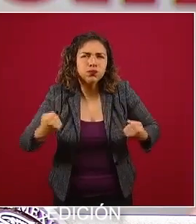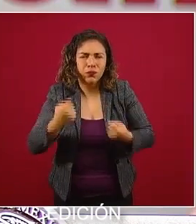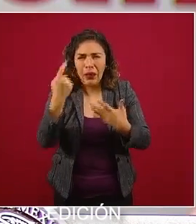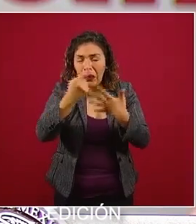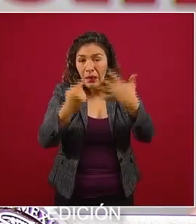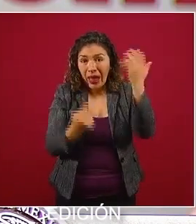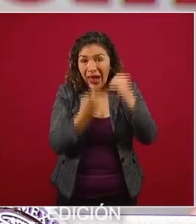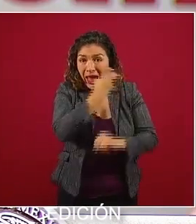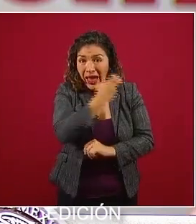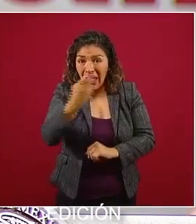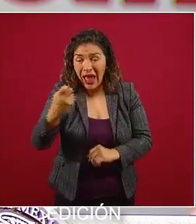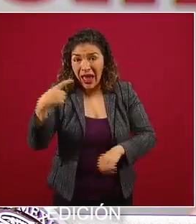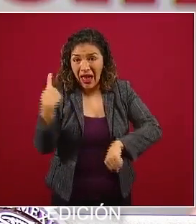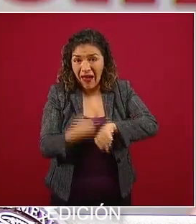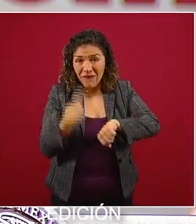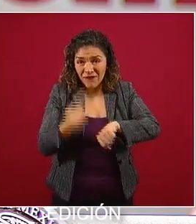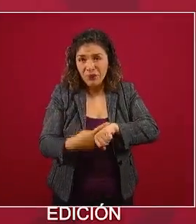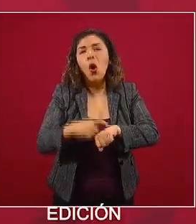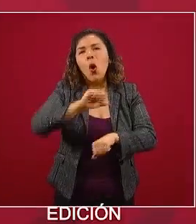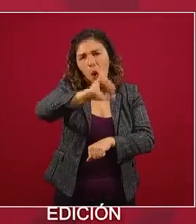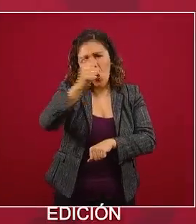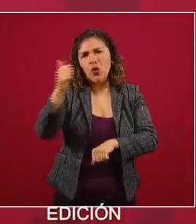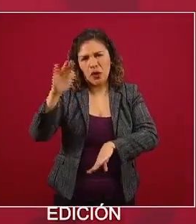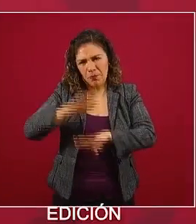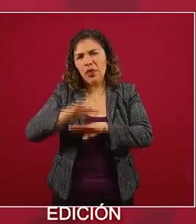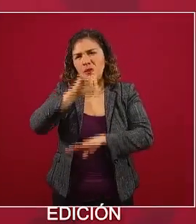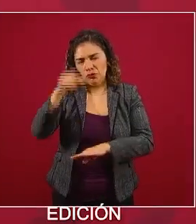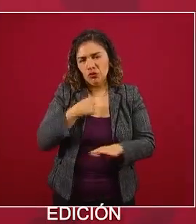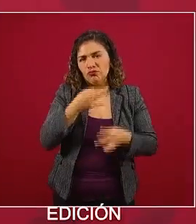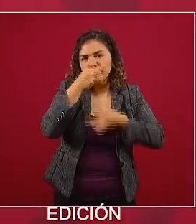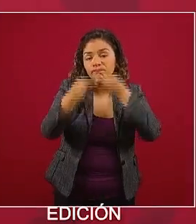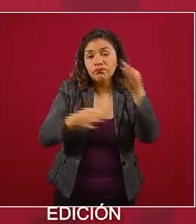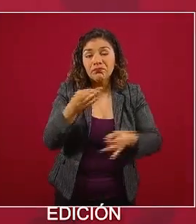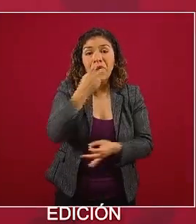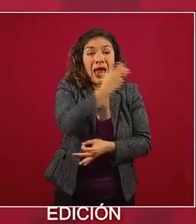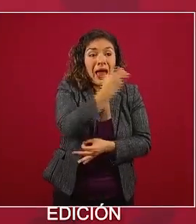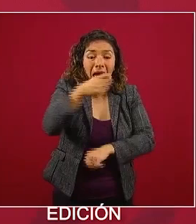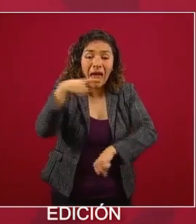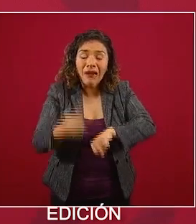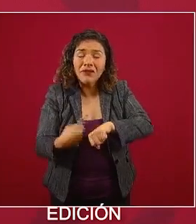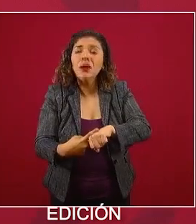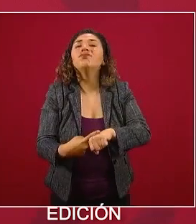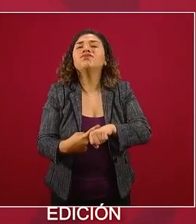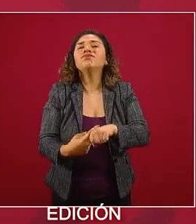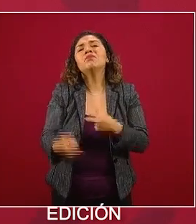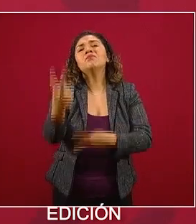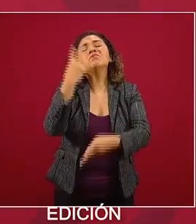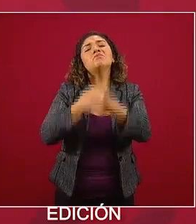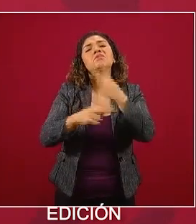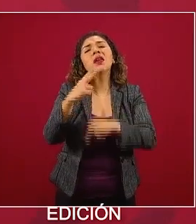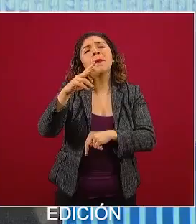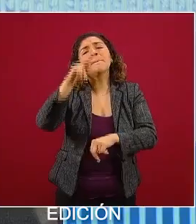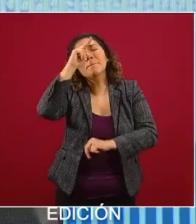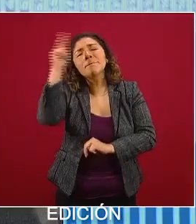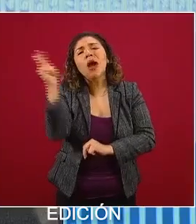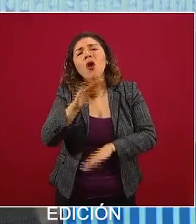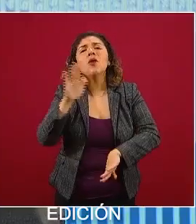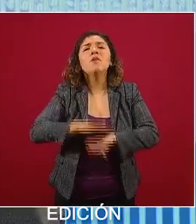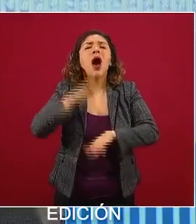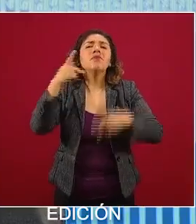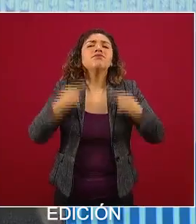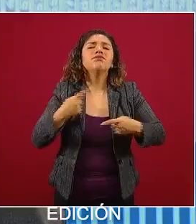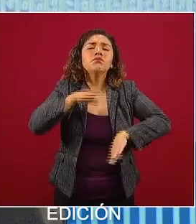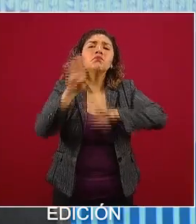obesidad y otras que a continuación mencionaré, están causando la mayor contribución de mortalidad